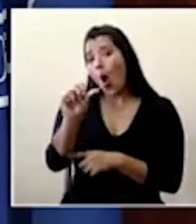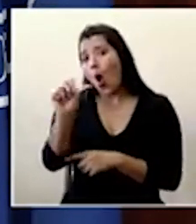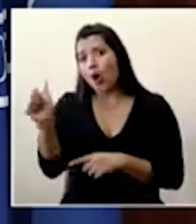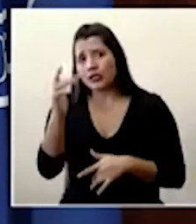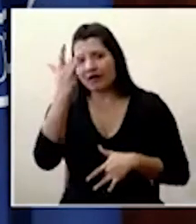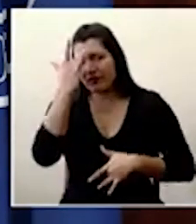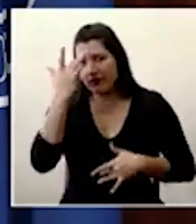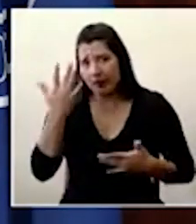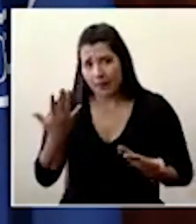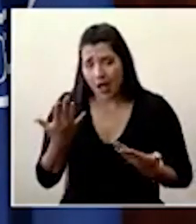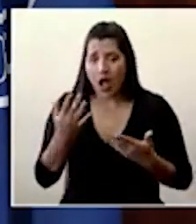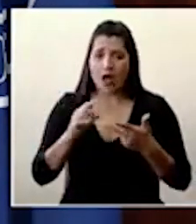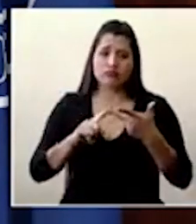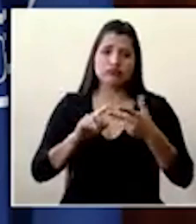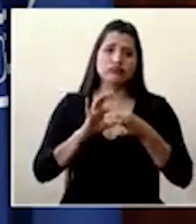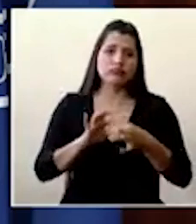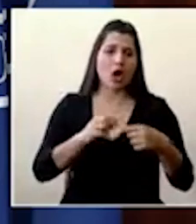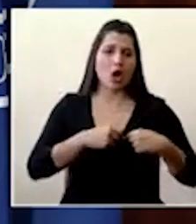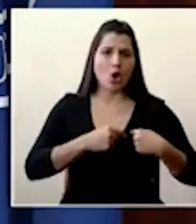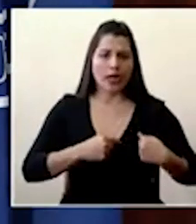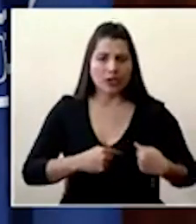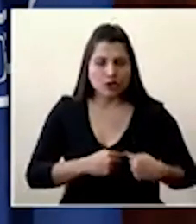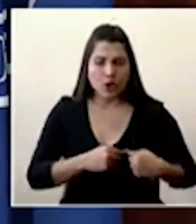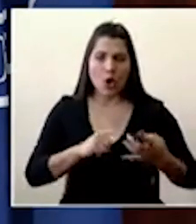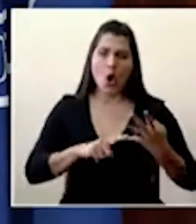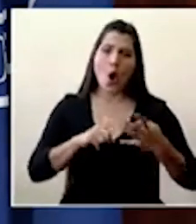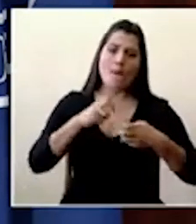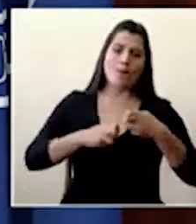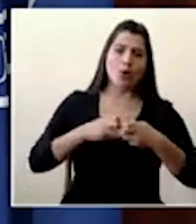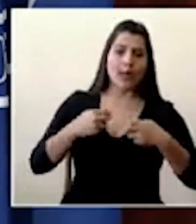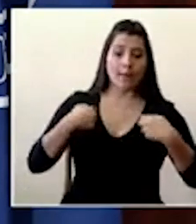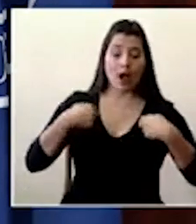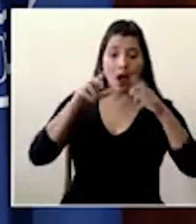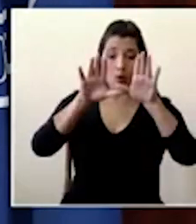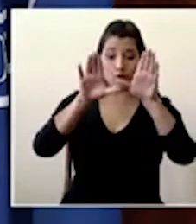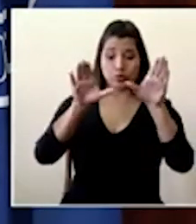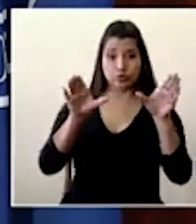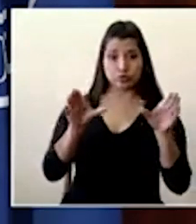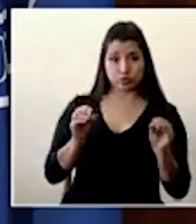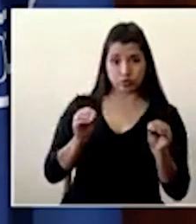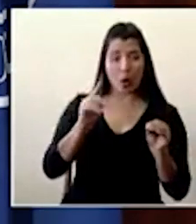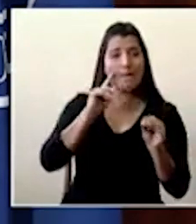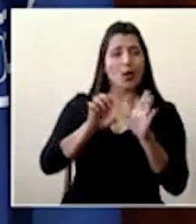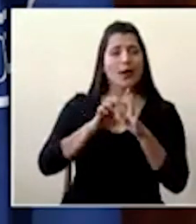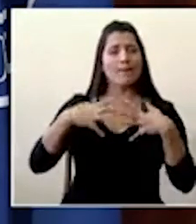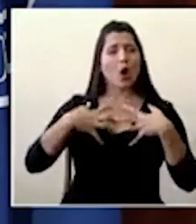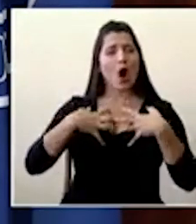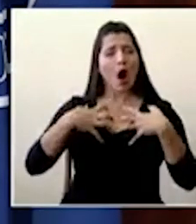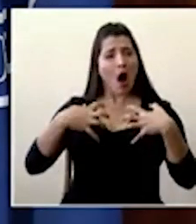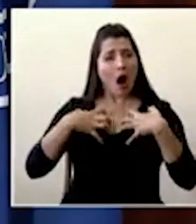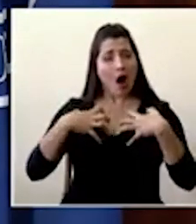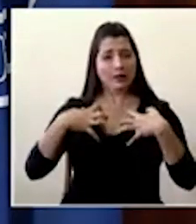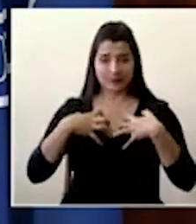problemas, otros problemas cardiovasculares o problemas pulmonares crónicos como el asma incluso.